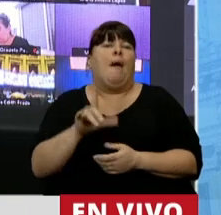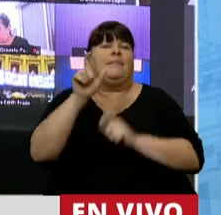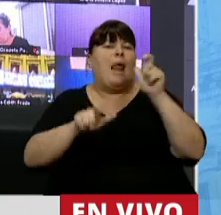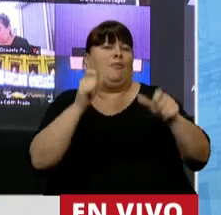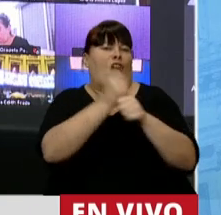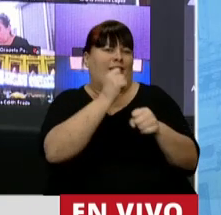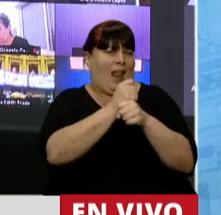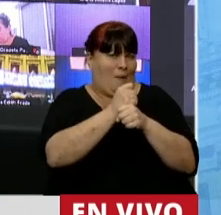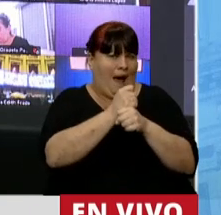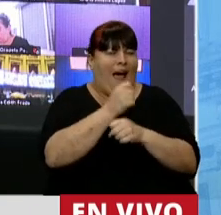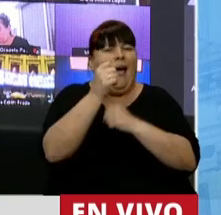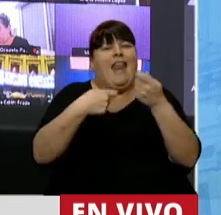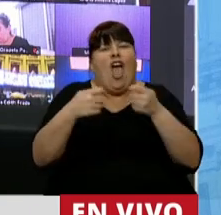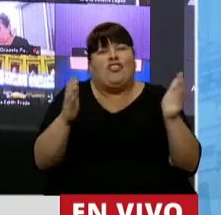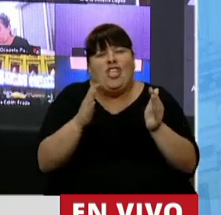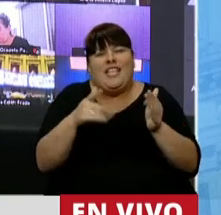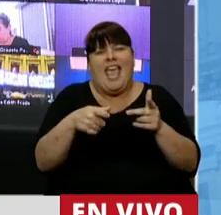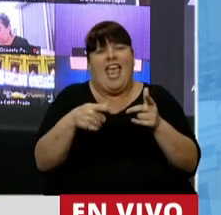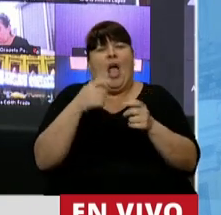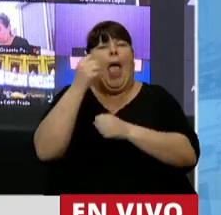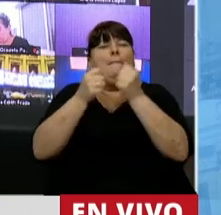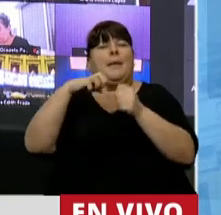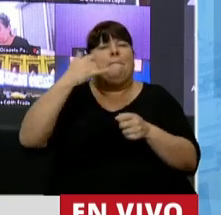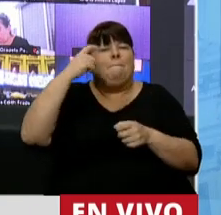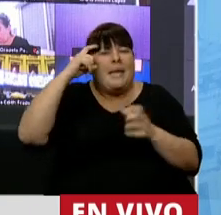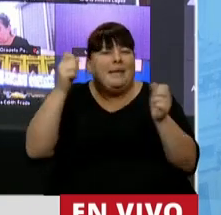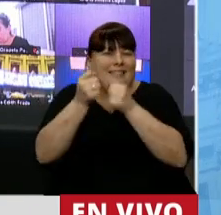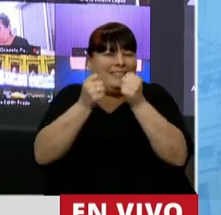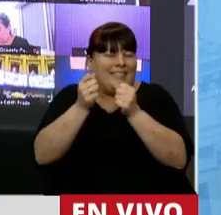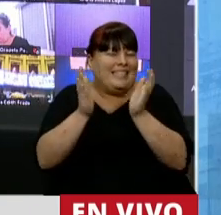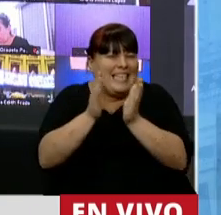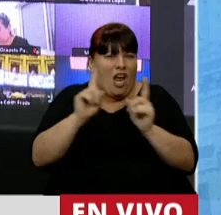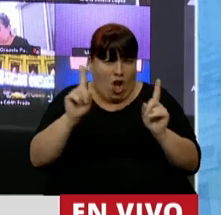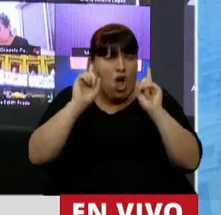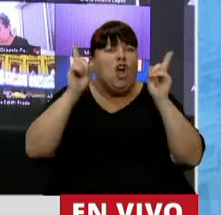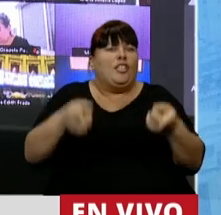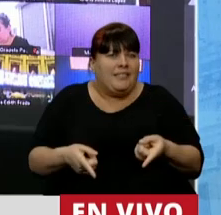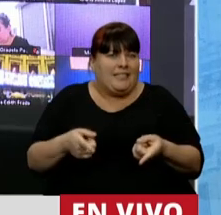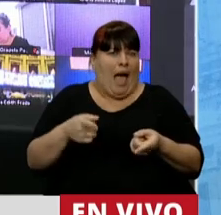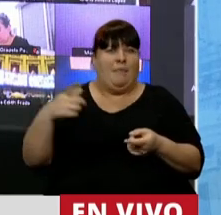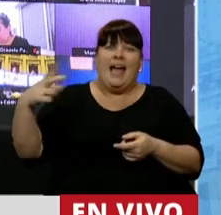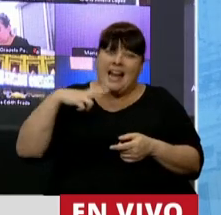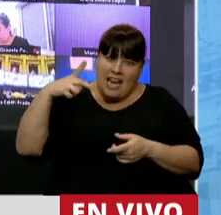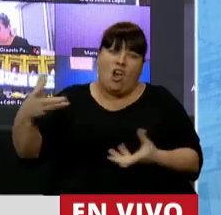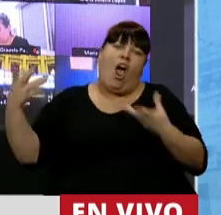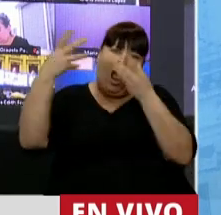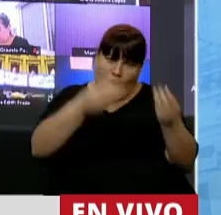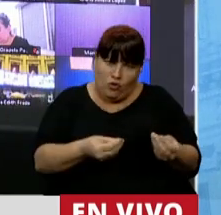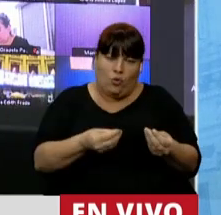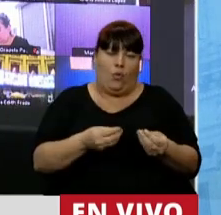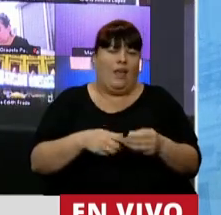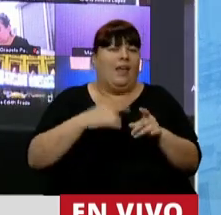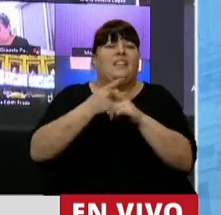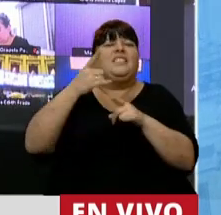trabajadores, los pequeños comercios y las pymes, sino que van a poner los que más tienen, los que